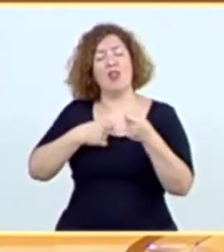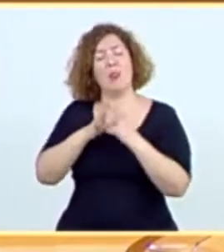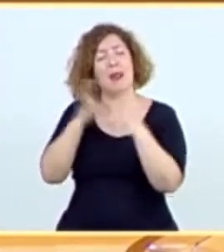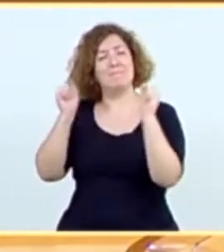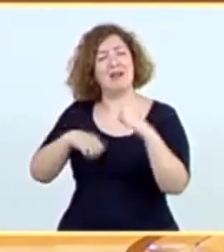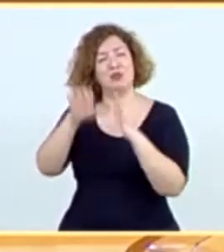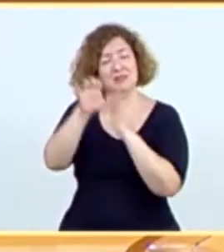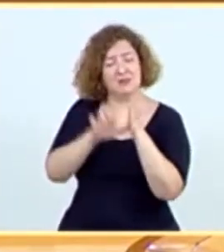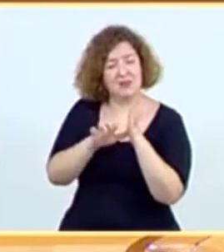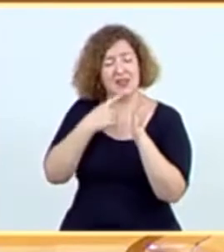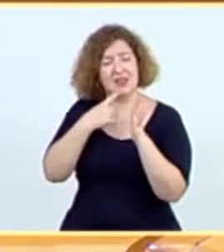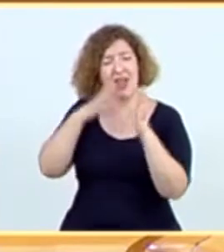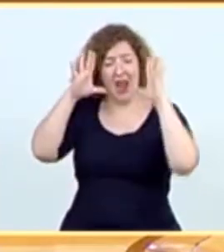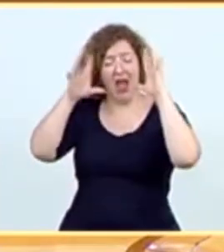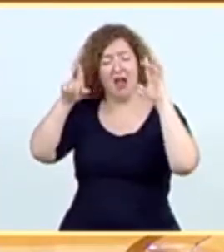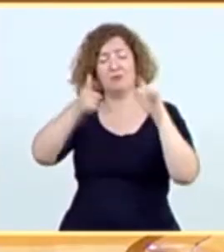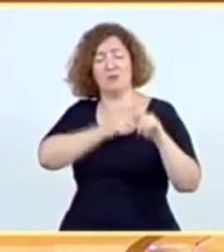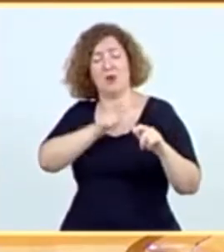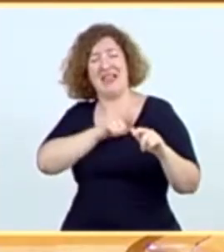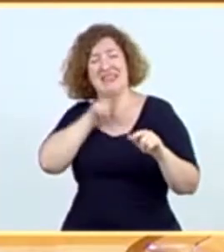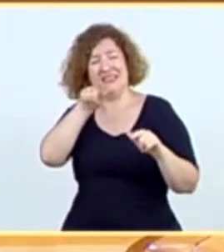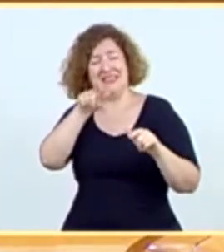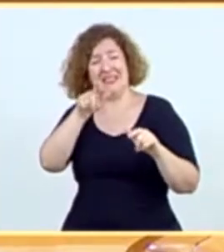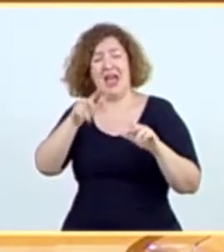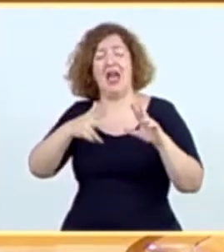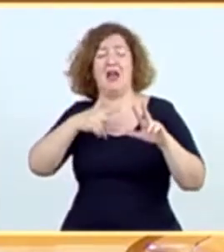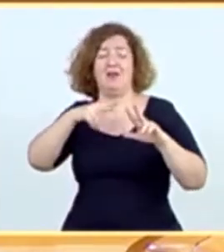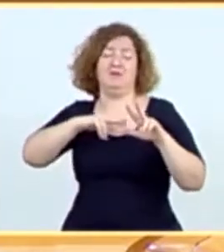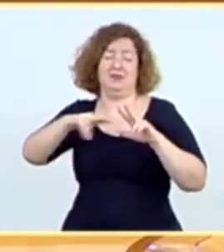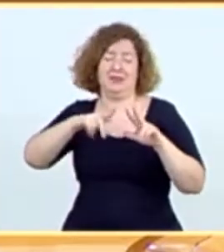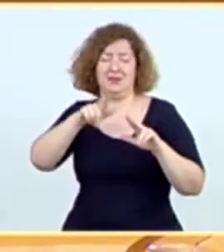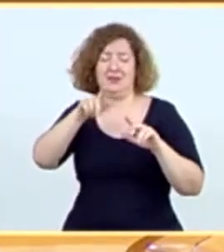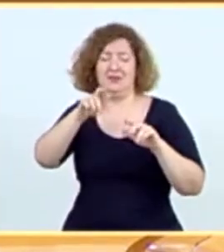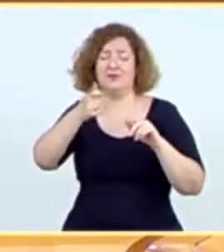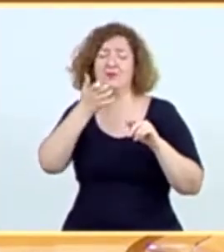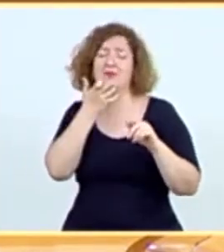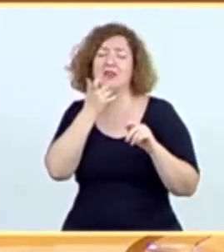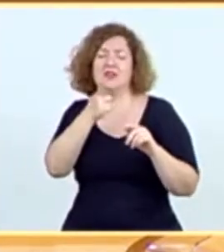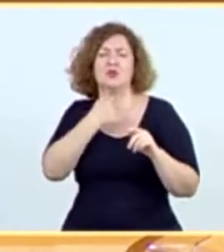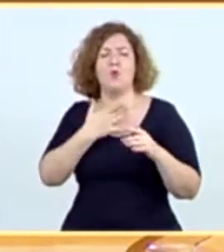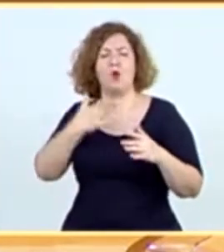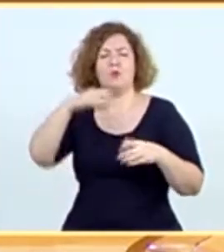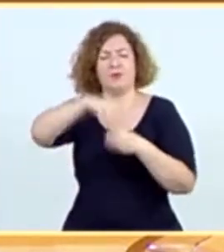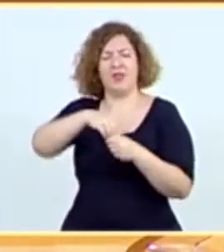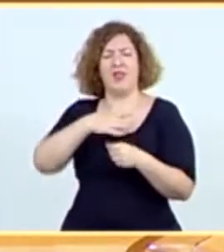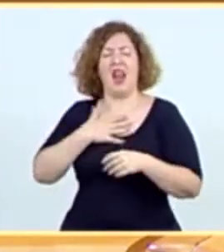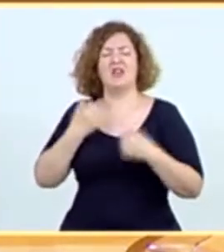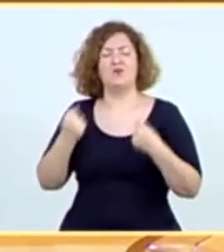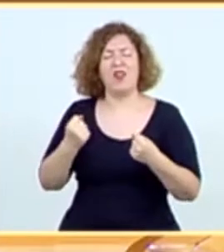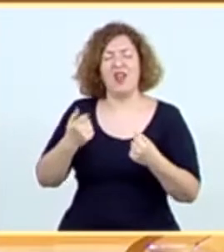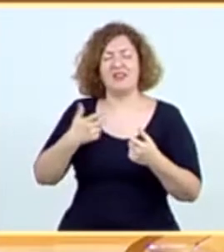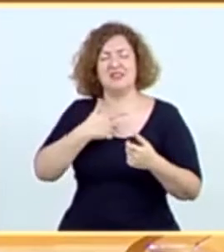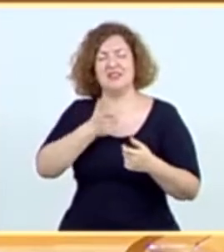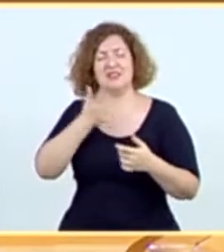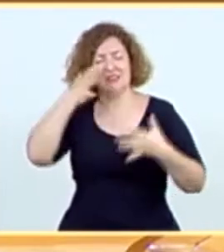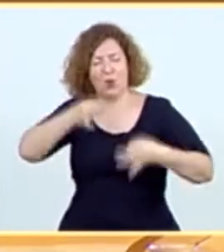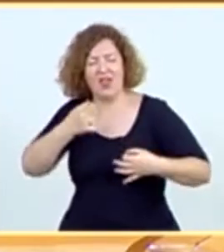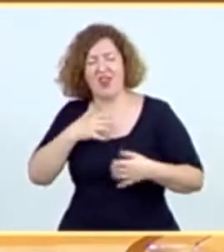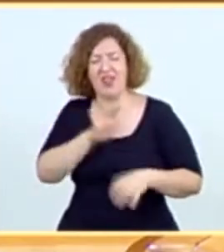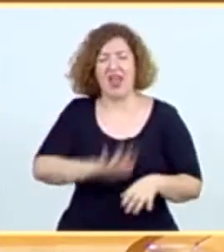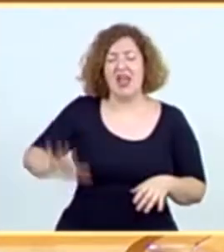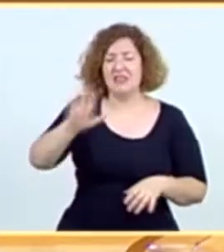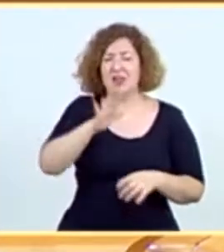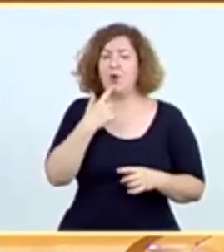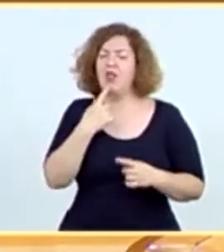que la Archanza tenía que ser una policía integral sustitutoria de las fuerzas de seguridad del Estado. La otra parte consideraba que había que salvar algunas